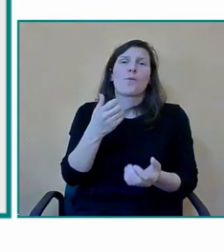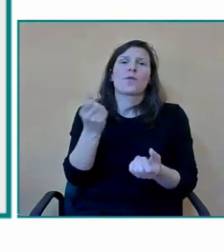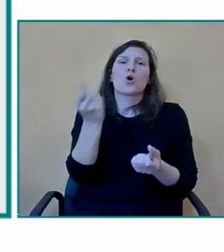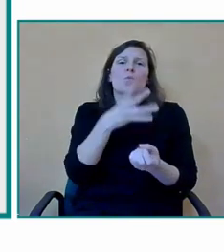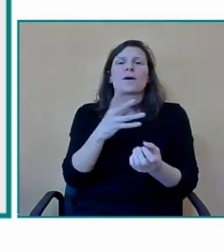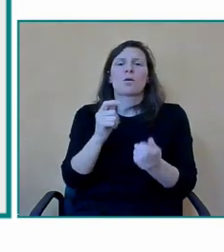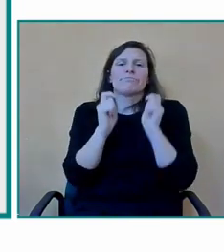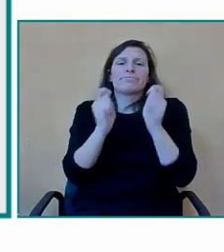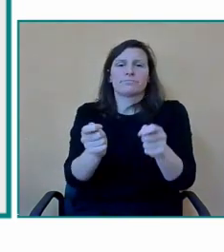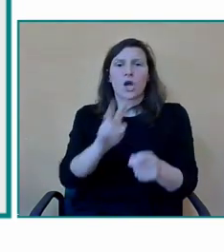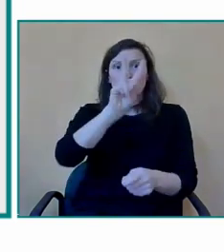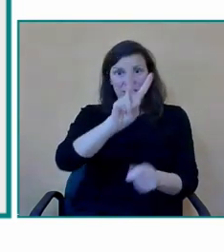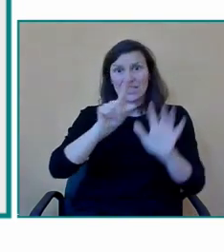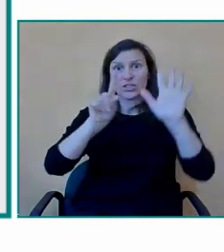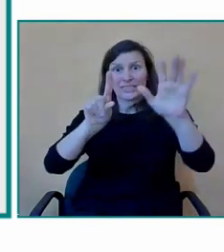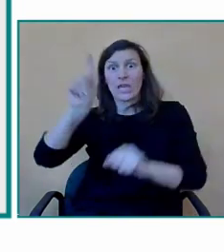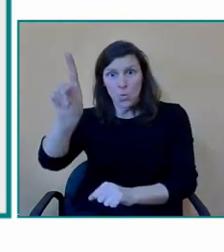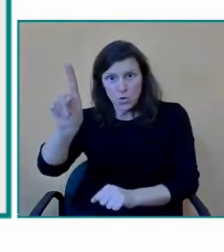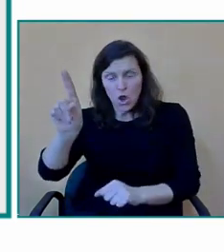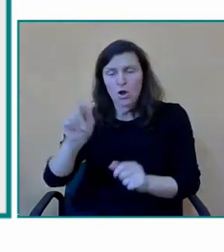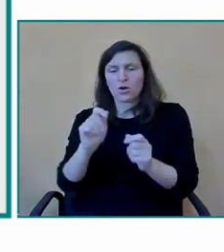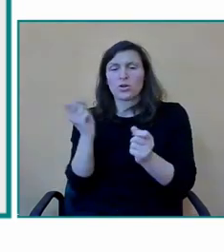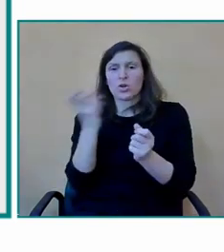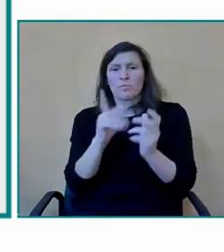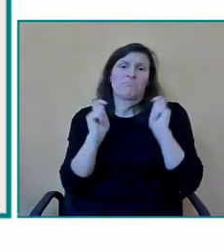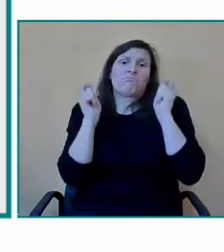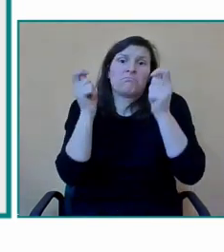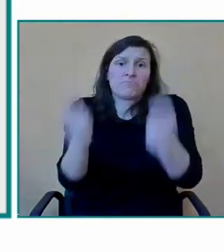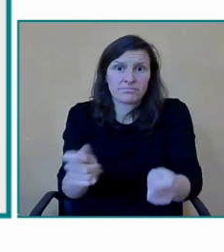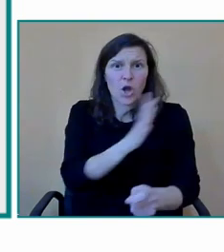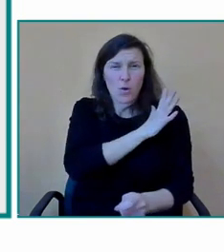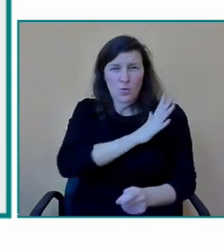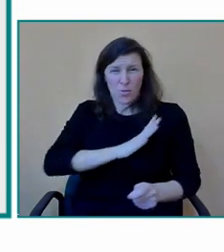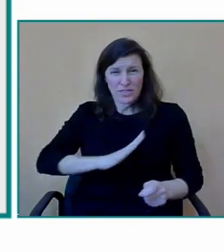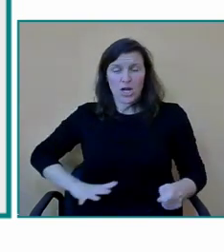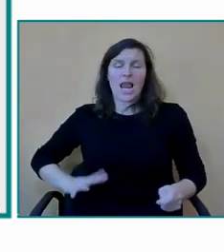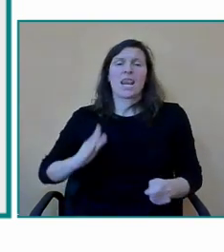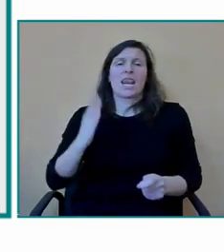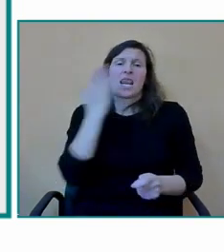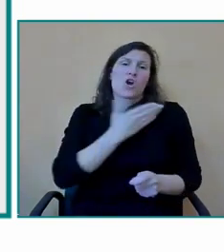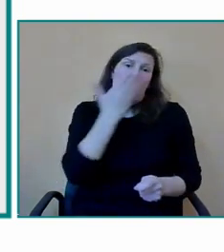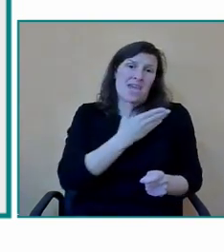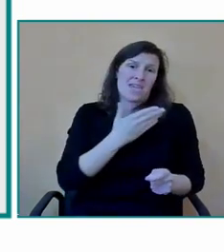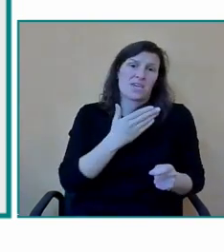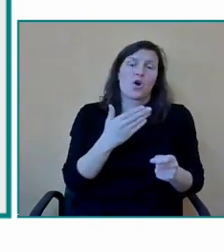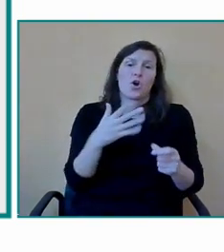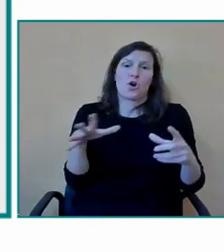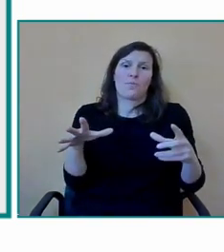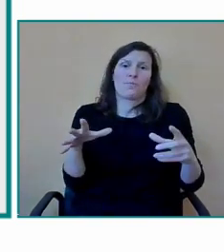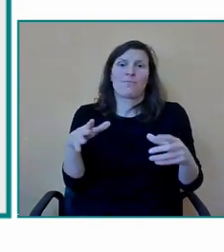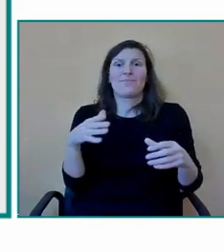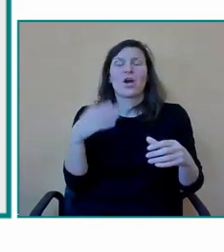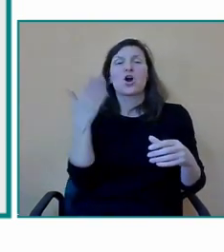261 incluyéndose en el decreto 96 de 2001 el 18 de